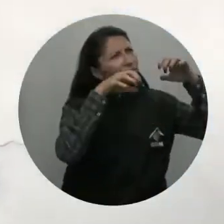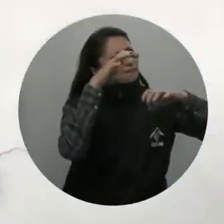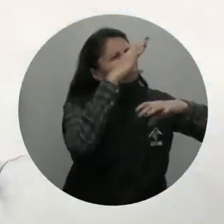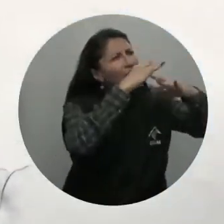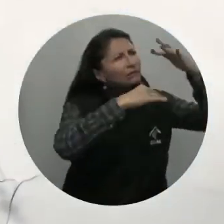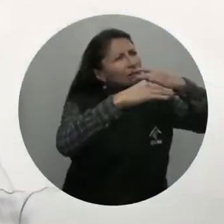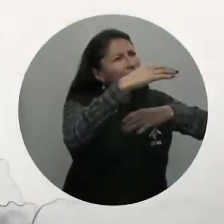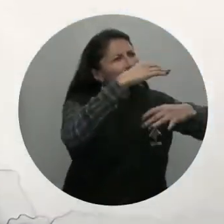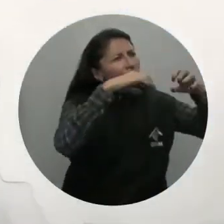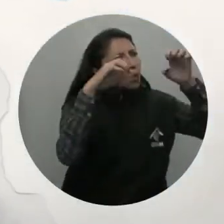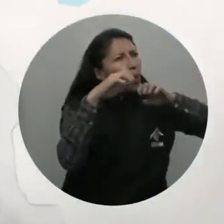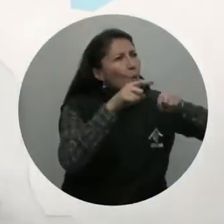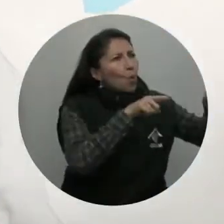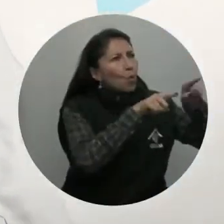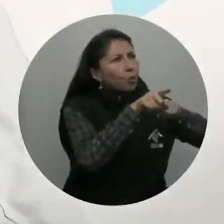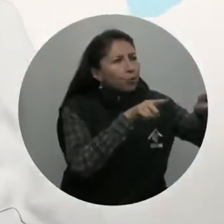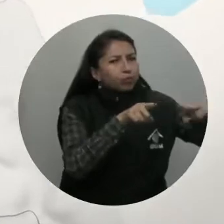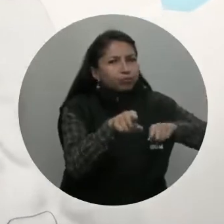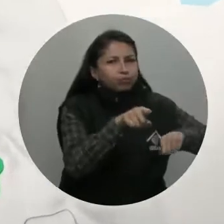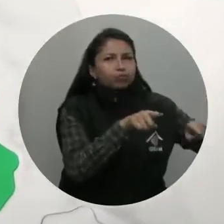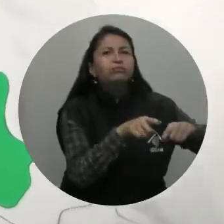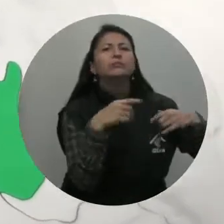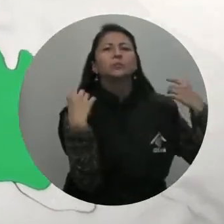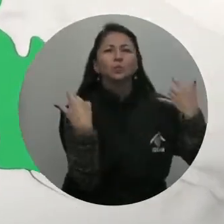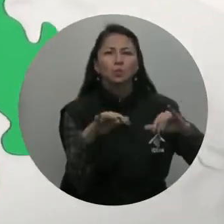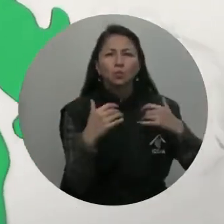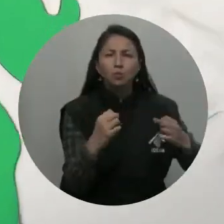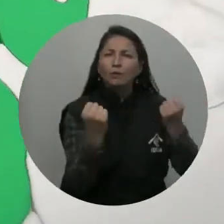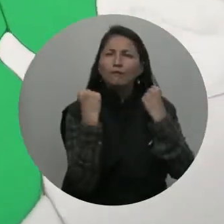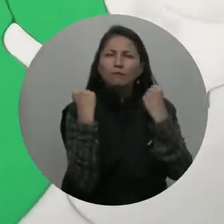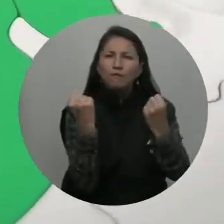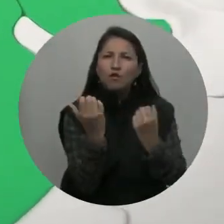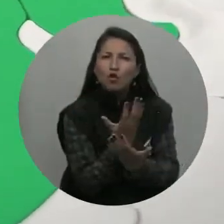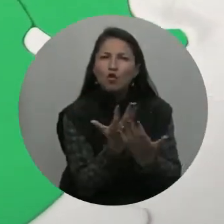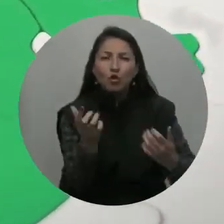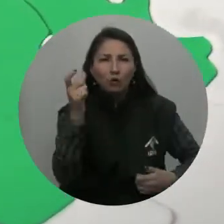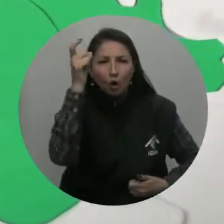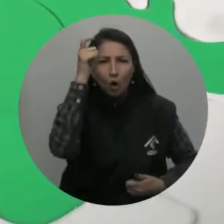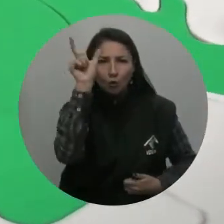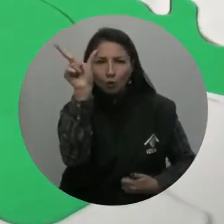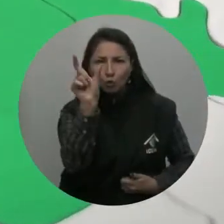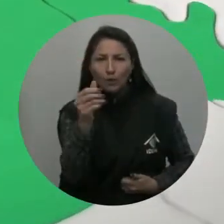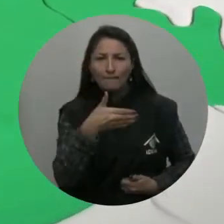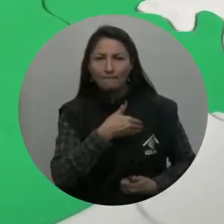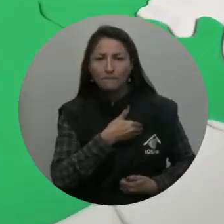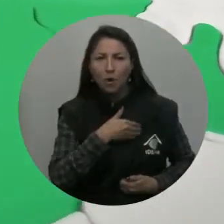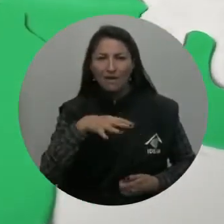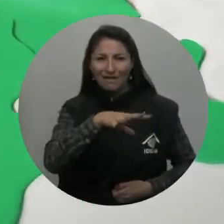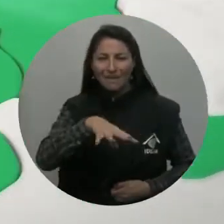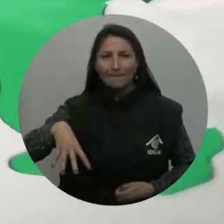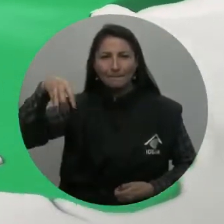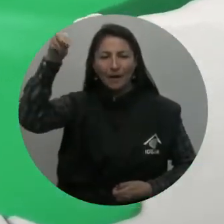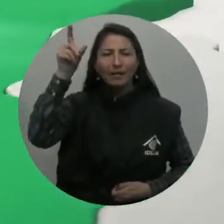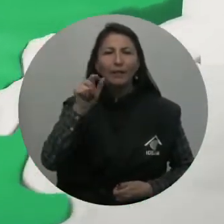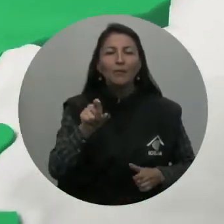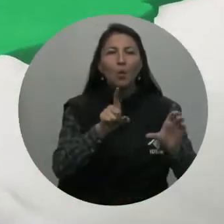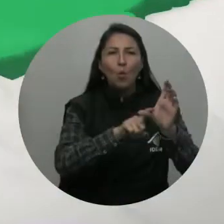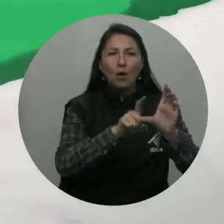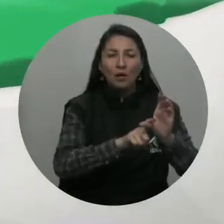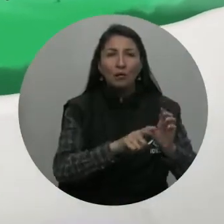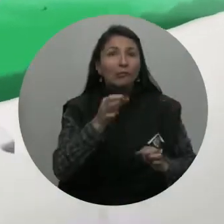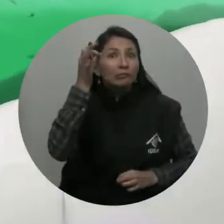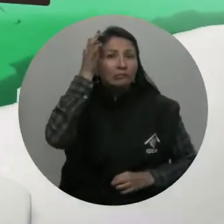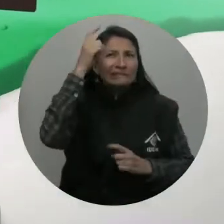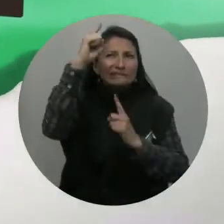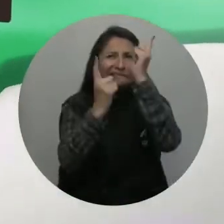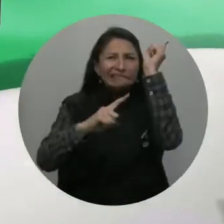Sobre el Caribe la nubosidad presenta lluvias en varios sectores de la región Las más intensas serán en Córdoba, Azul, Crebolívar, Magdalena y en el sur de la